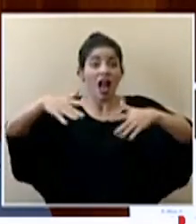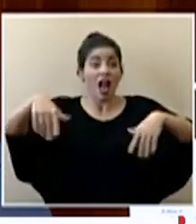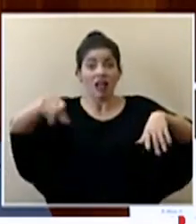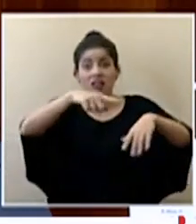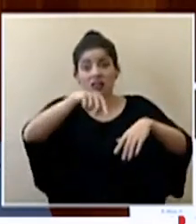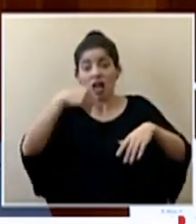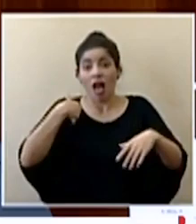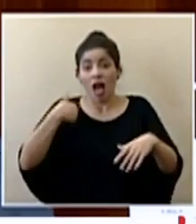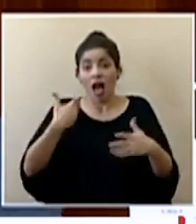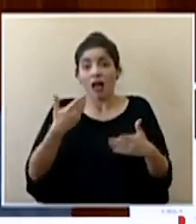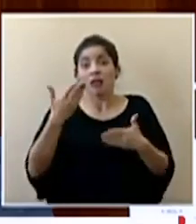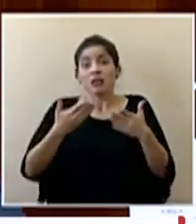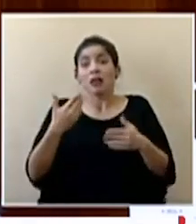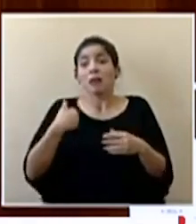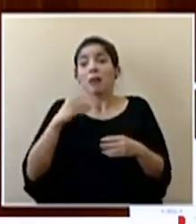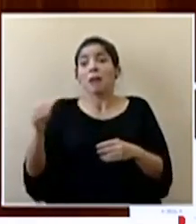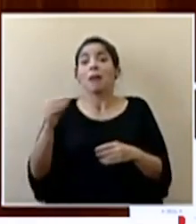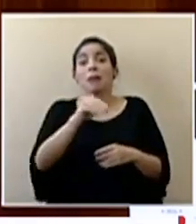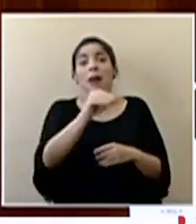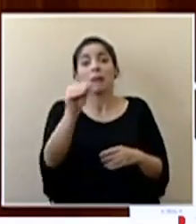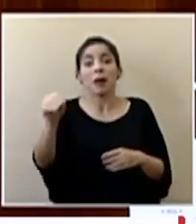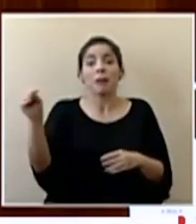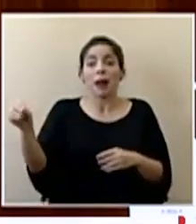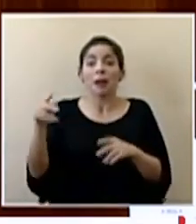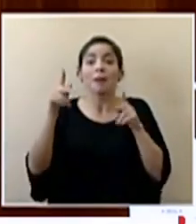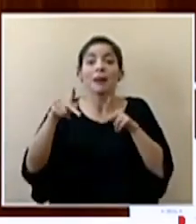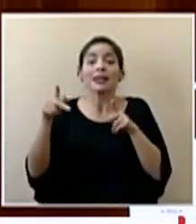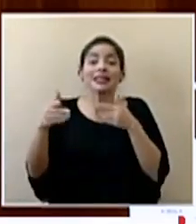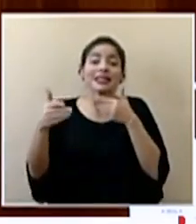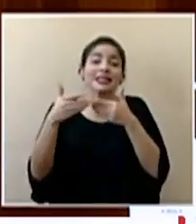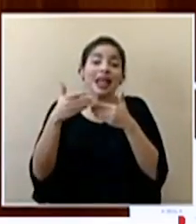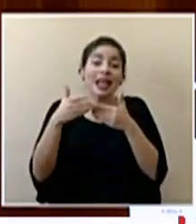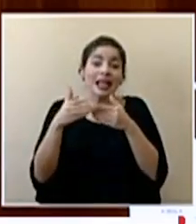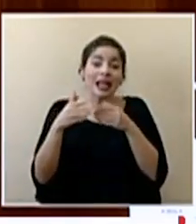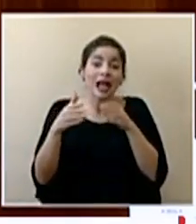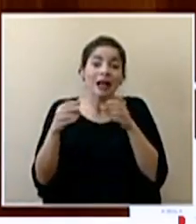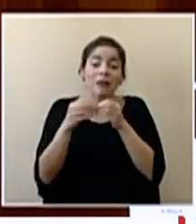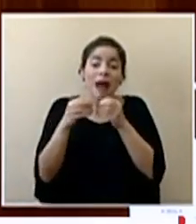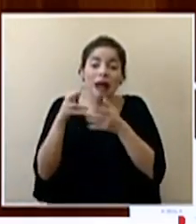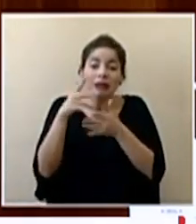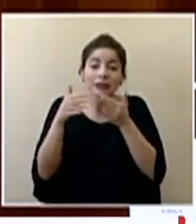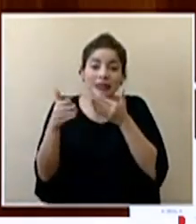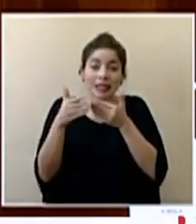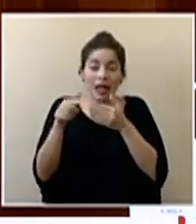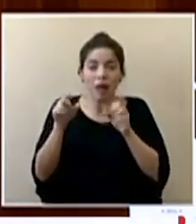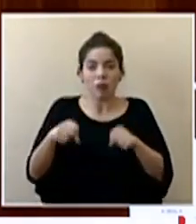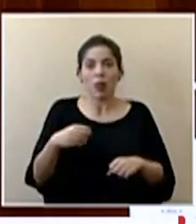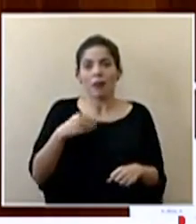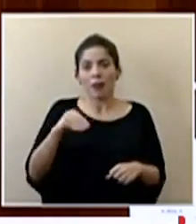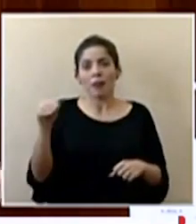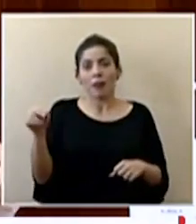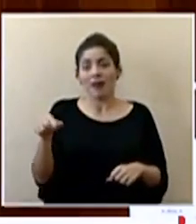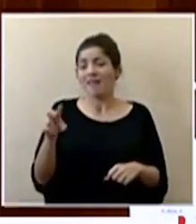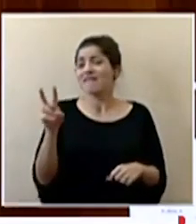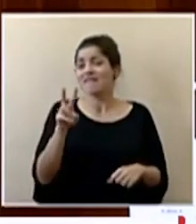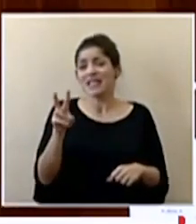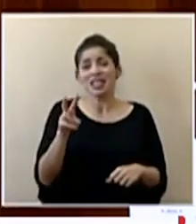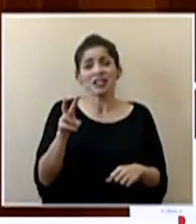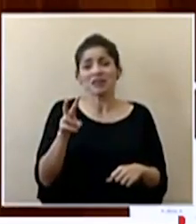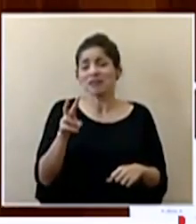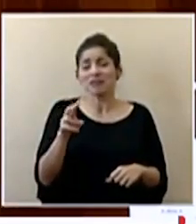pueden estar eventualmente infectando especialmente personas cercanas en el núcleo más cercano y este virus no respeta